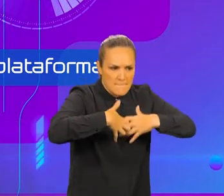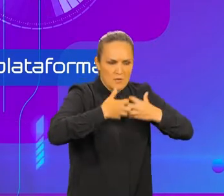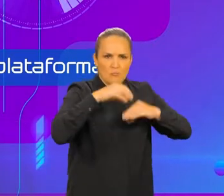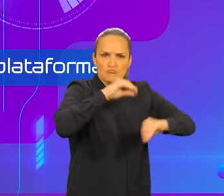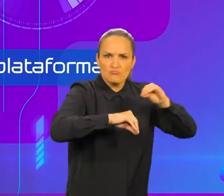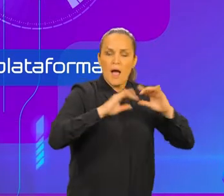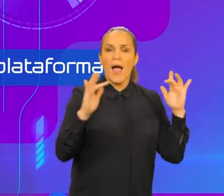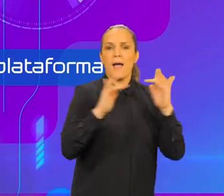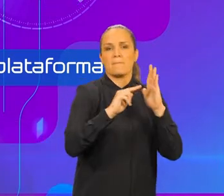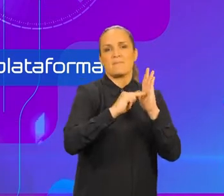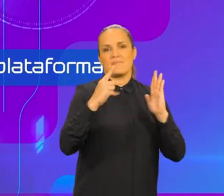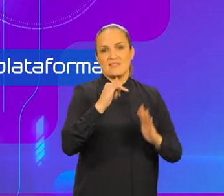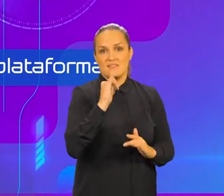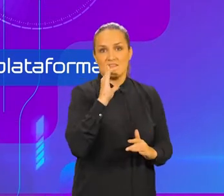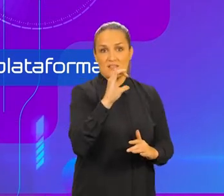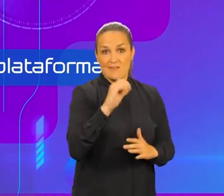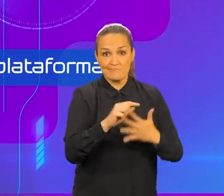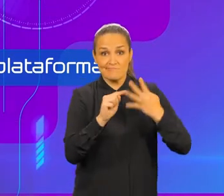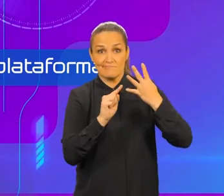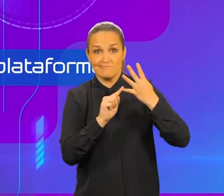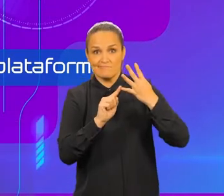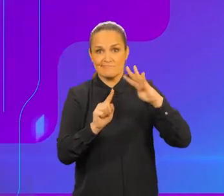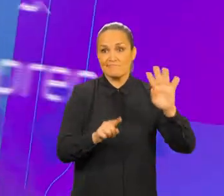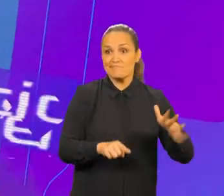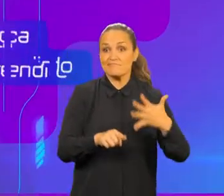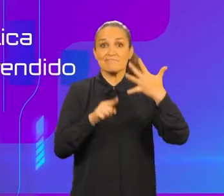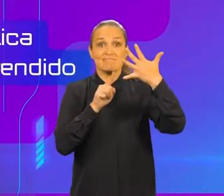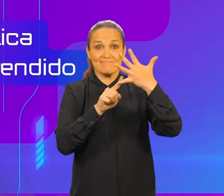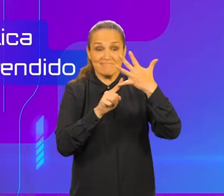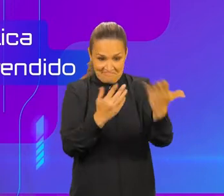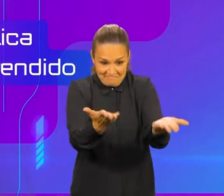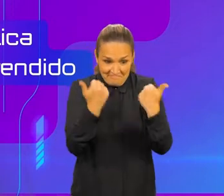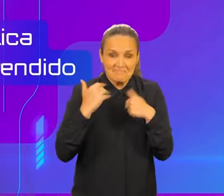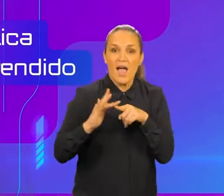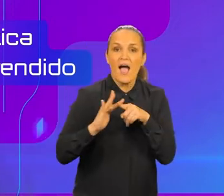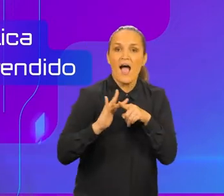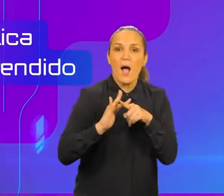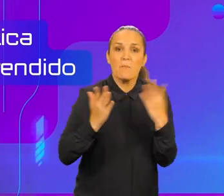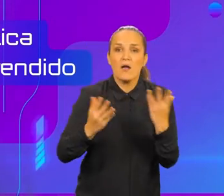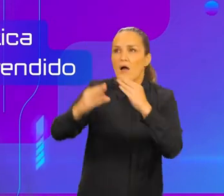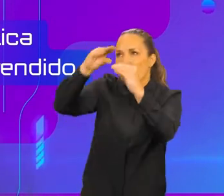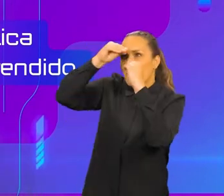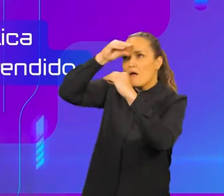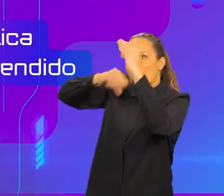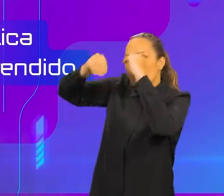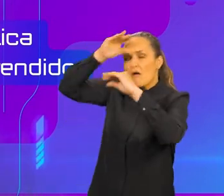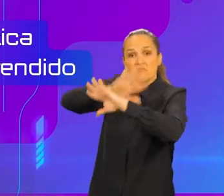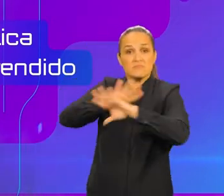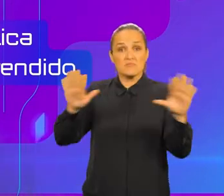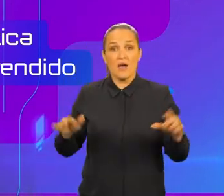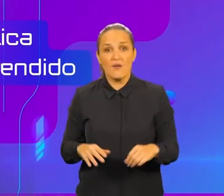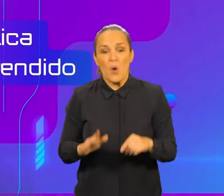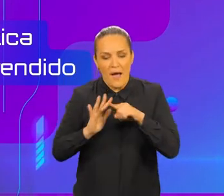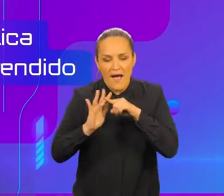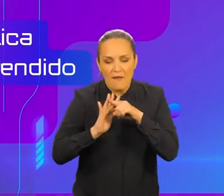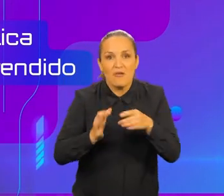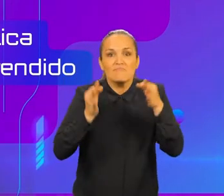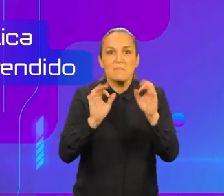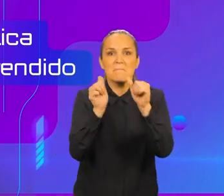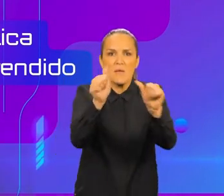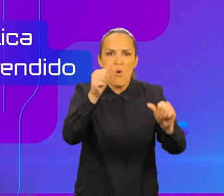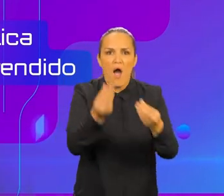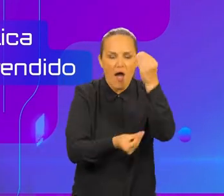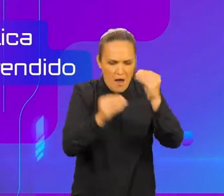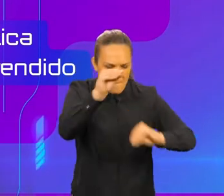de emprendimientos a través de herramientas digitales. Anímate a poner en práctica todo lo aprendido. Realiza tus